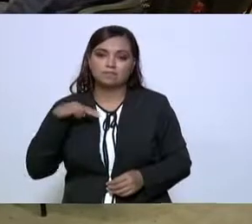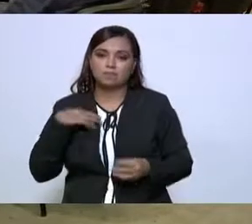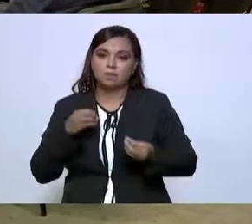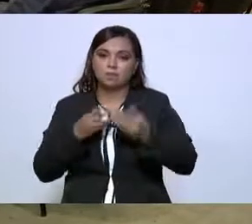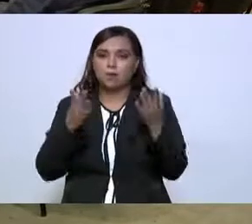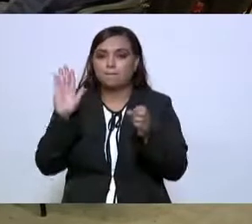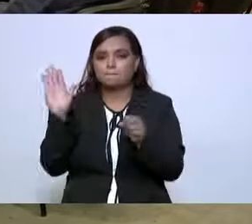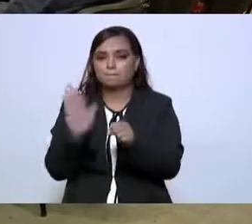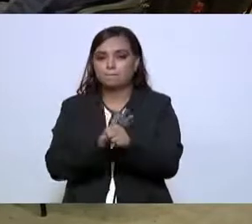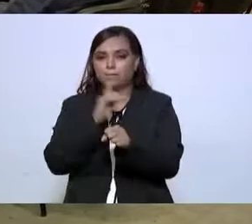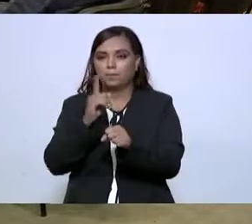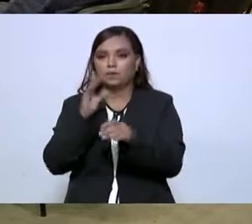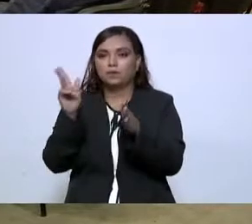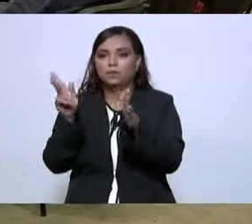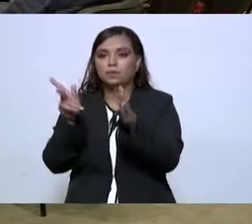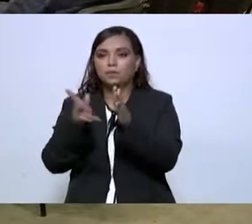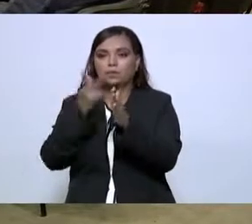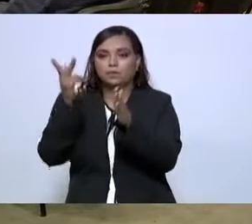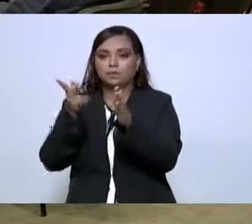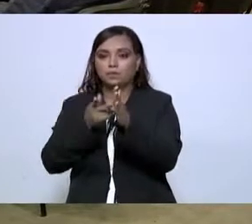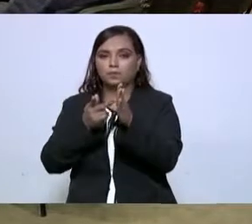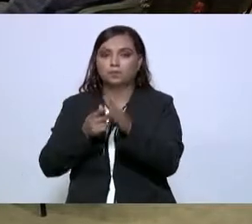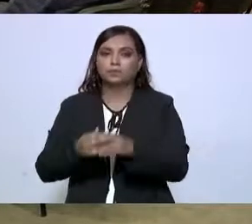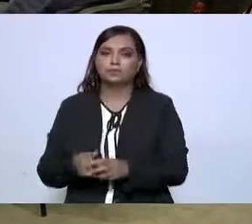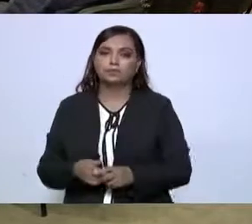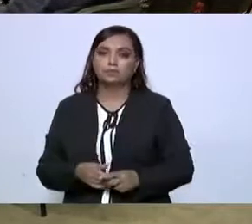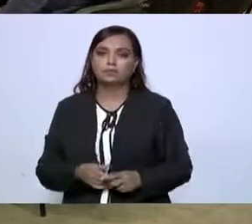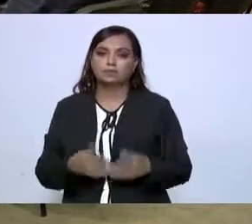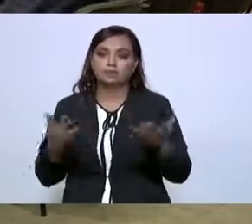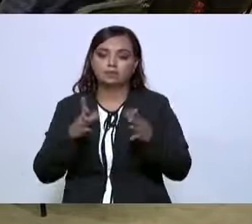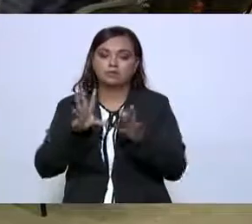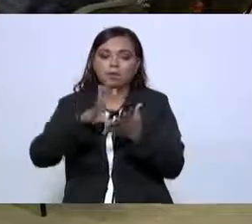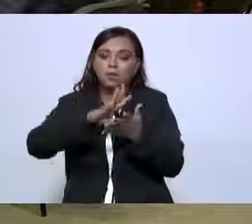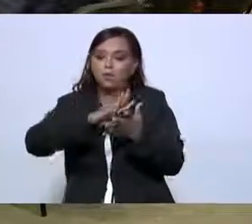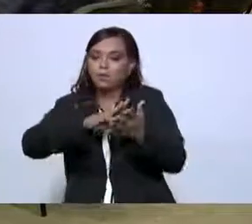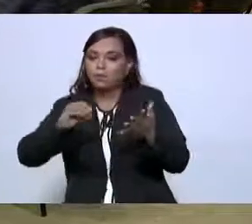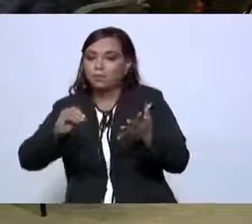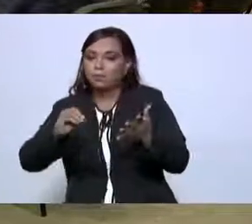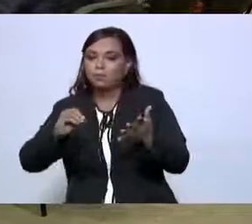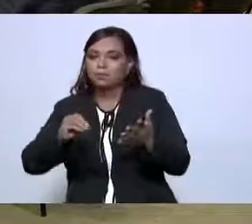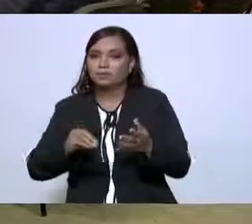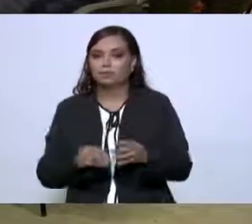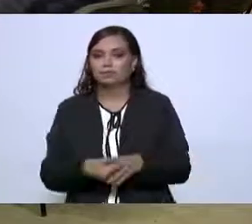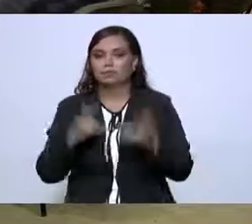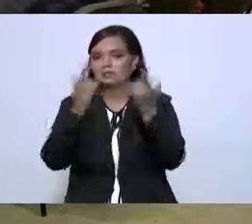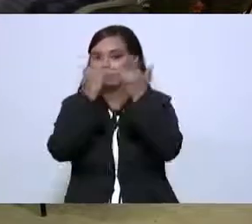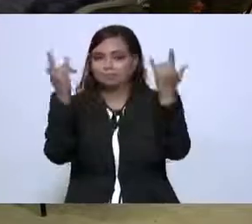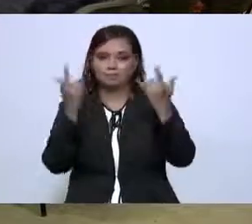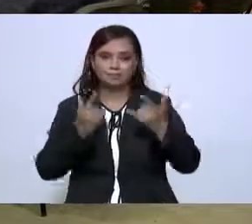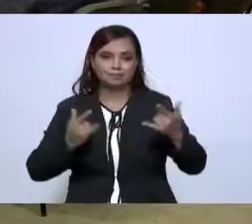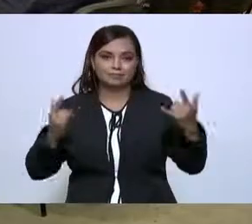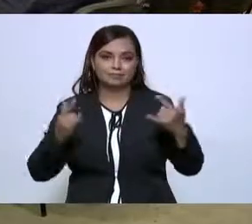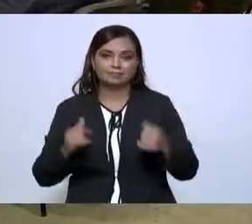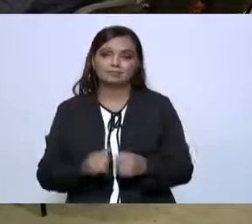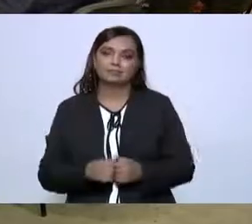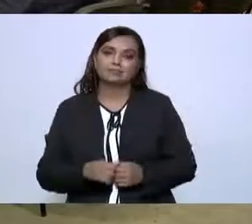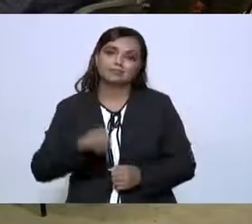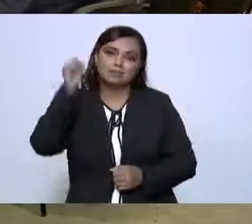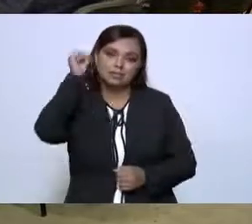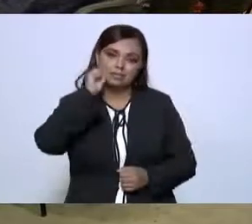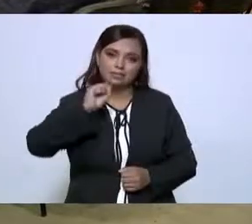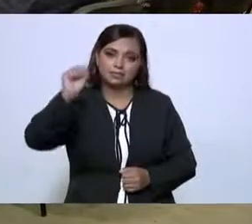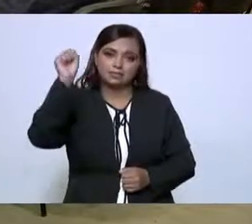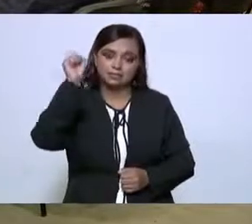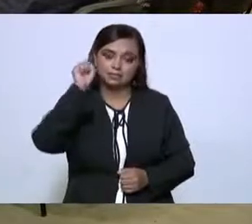porque lo otro lo copiamos de la historia, que pues siempre